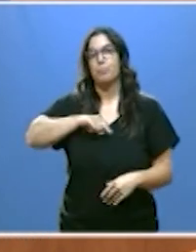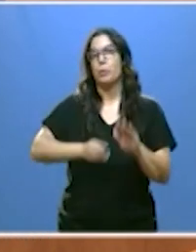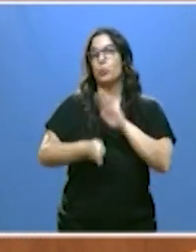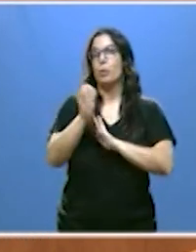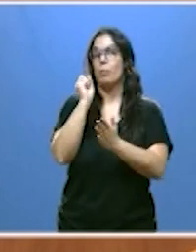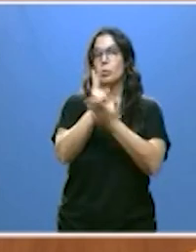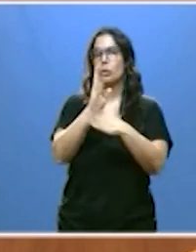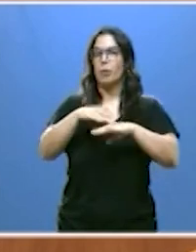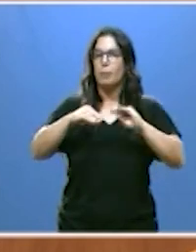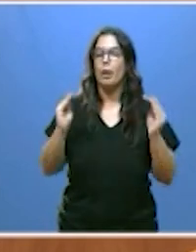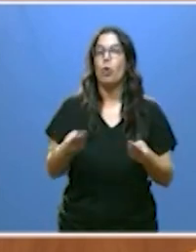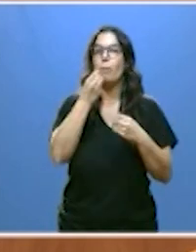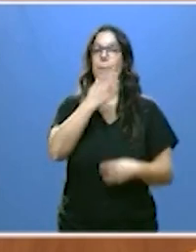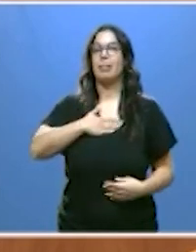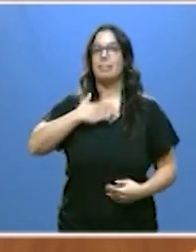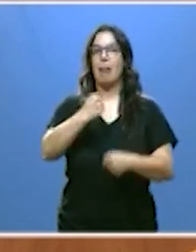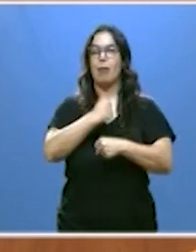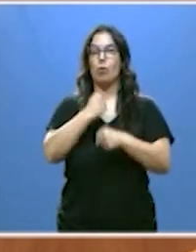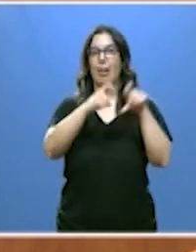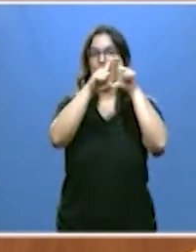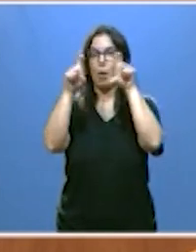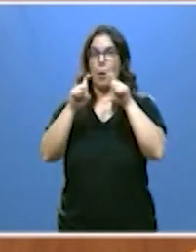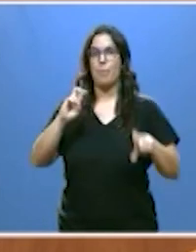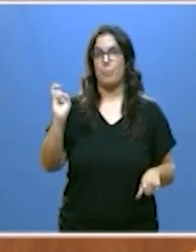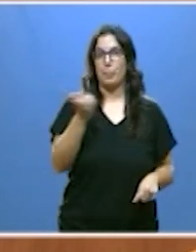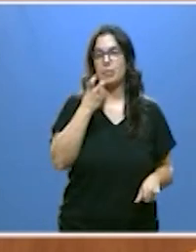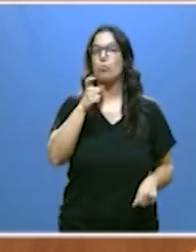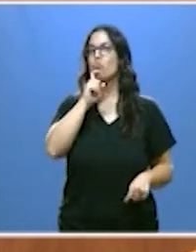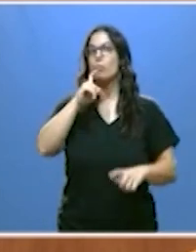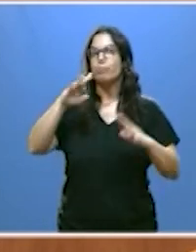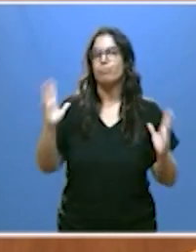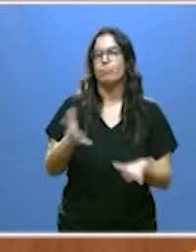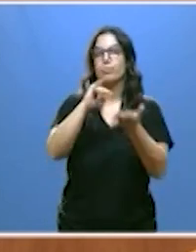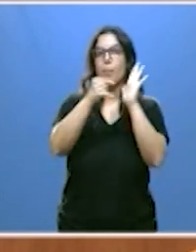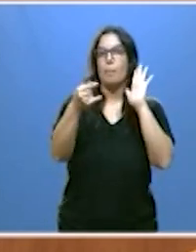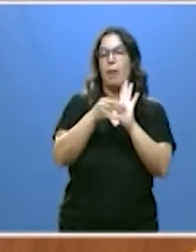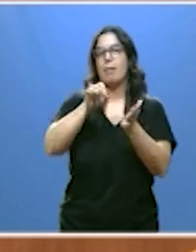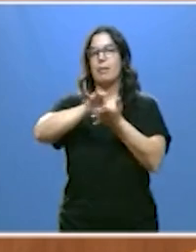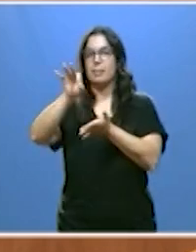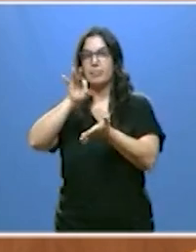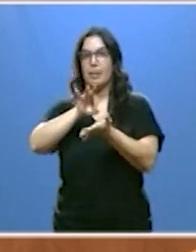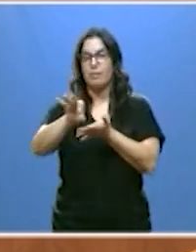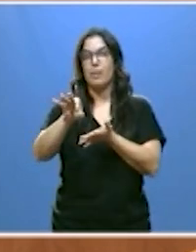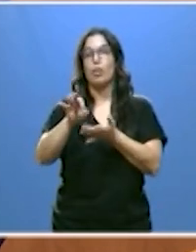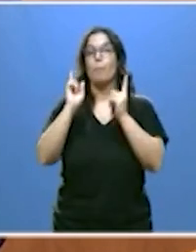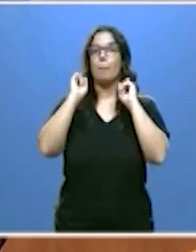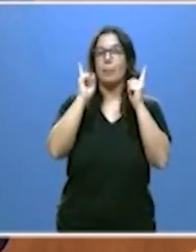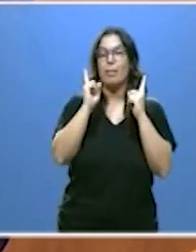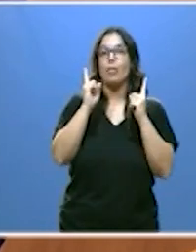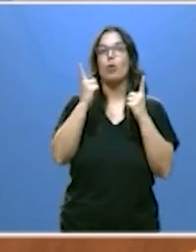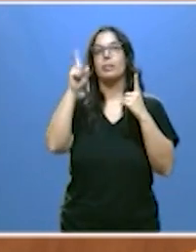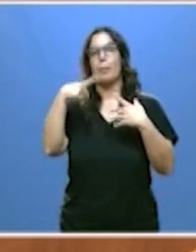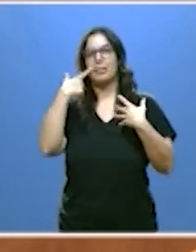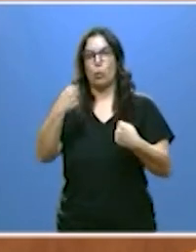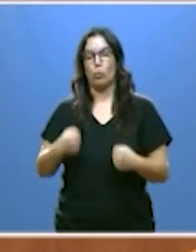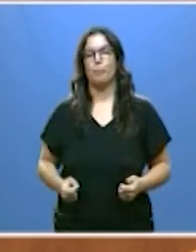la mejora del bienestar laboral de nuestras empresas promocionando planes y servicios de prevención y de